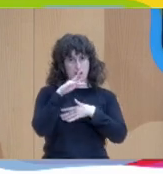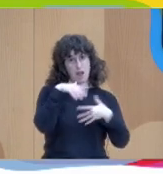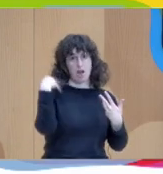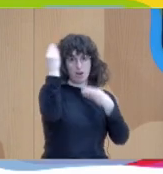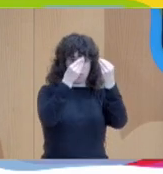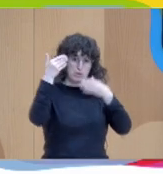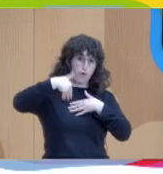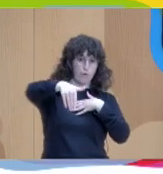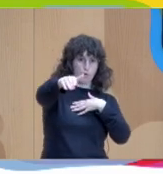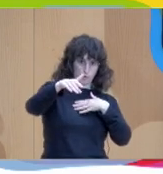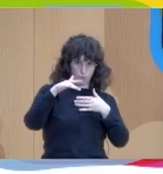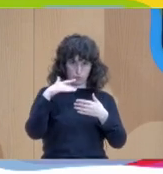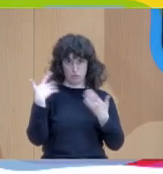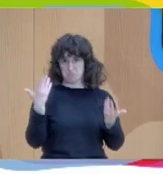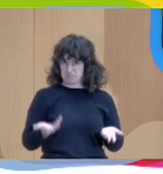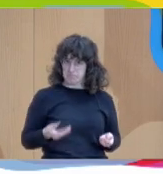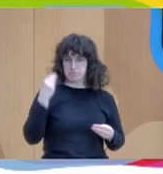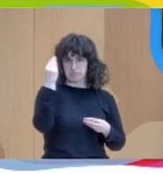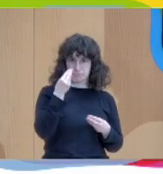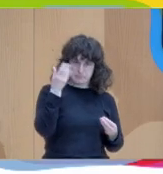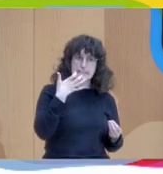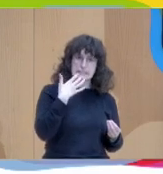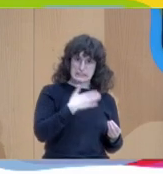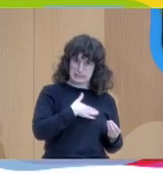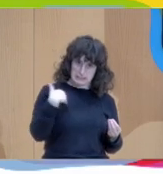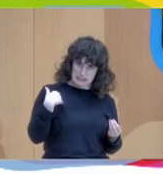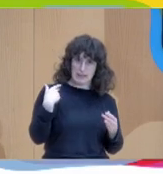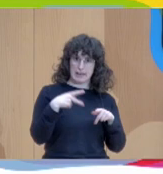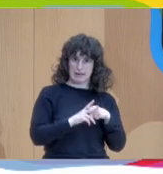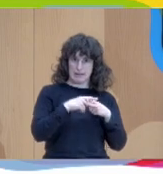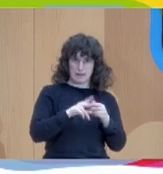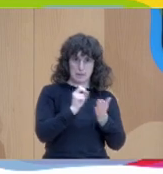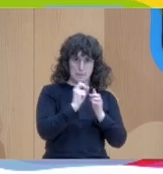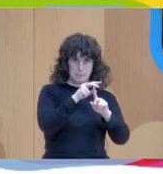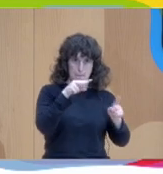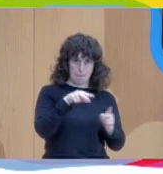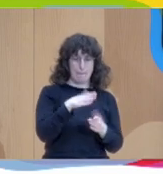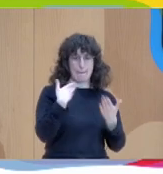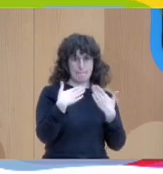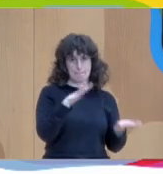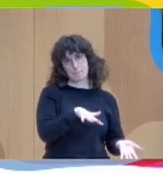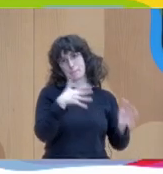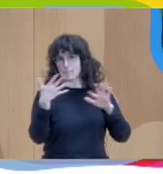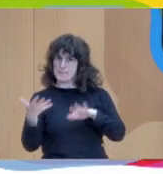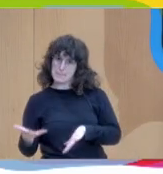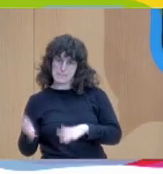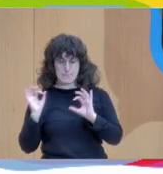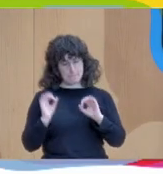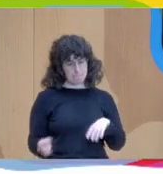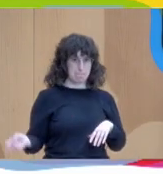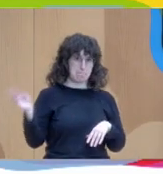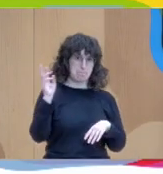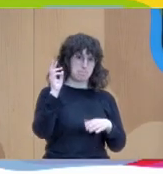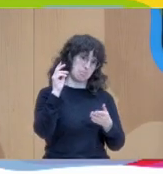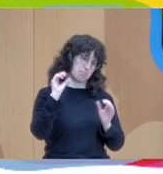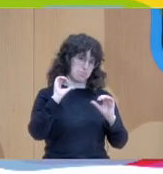y nos preguntamos qué debemos hacer para implementar correctamente las herramientas de enfoque dialógico comenzamos de nuevo por ti en este caso Beatriz